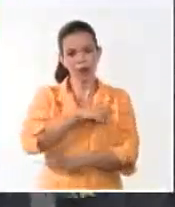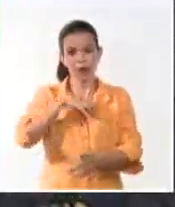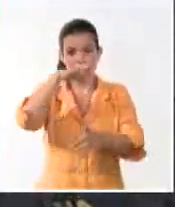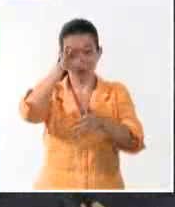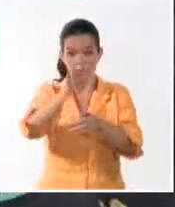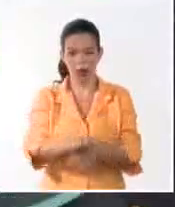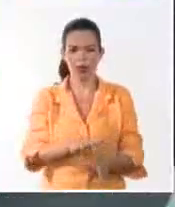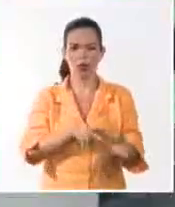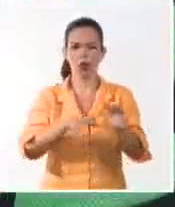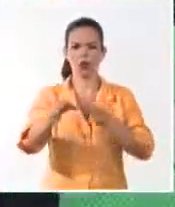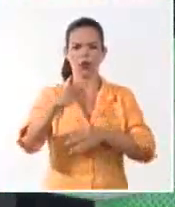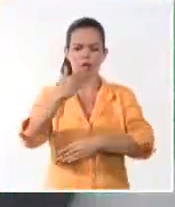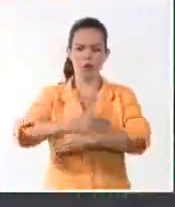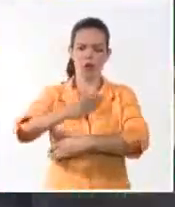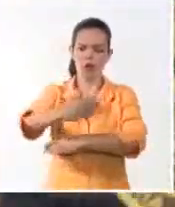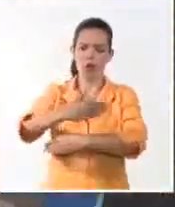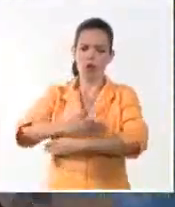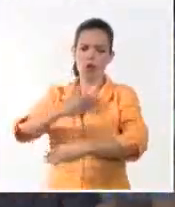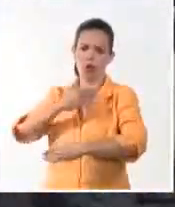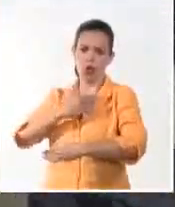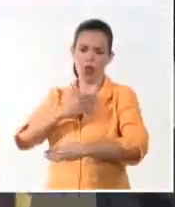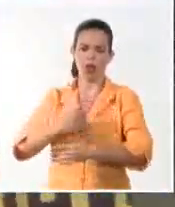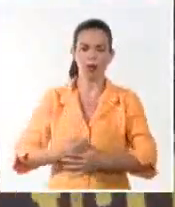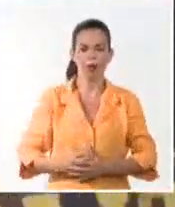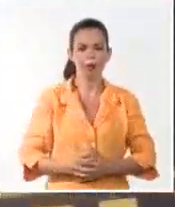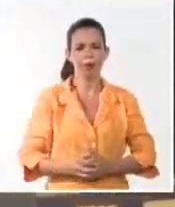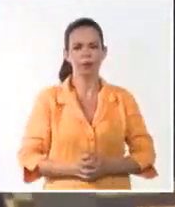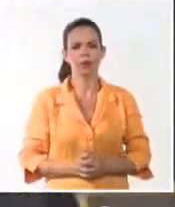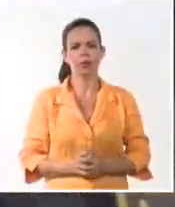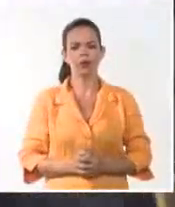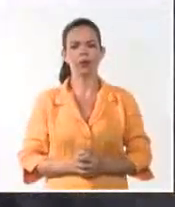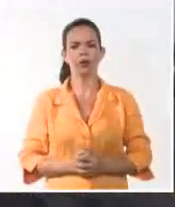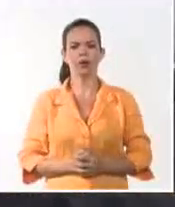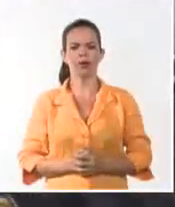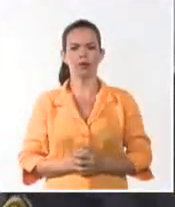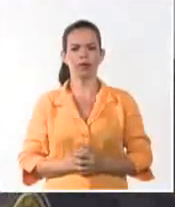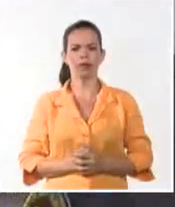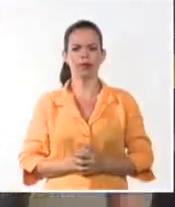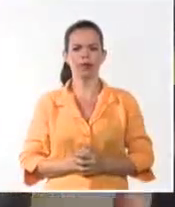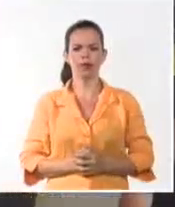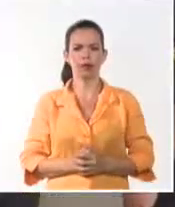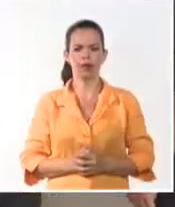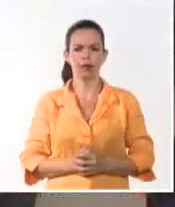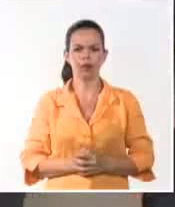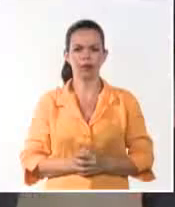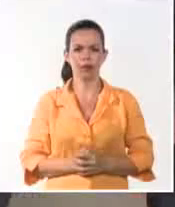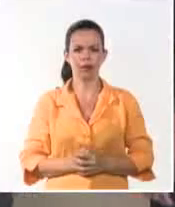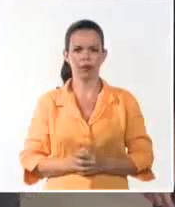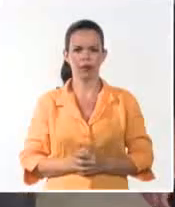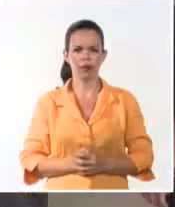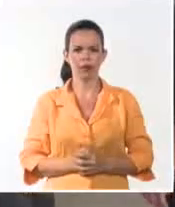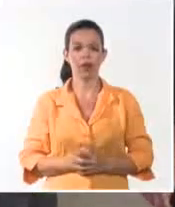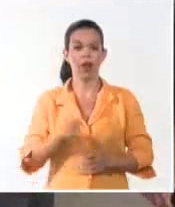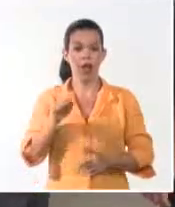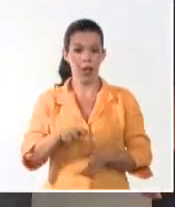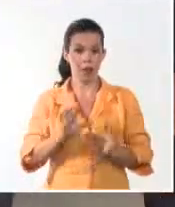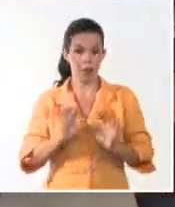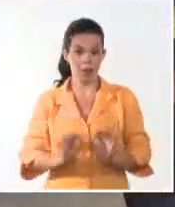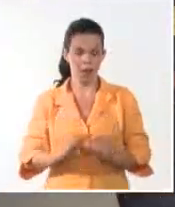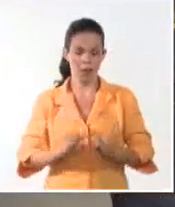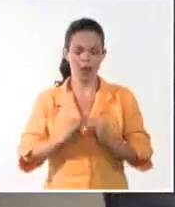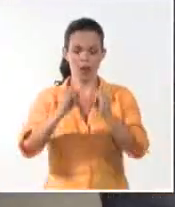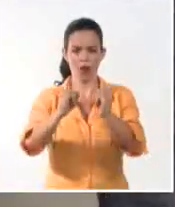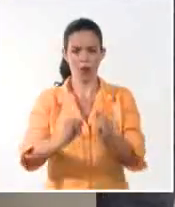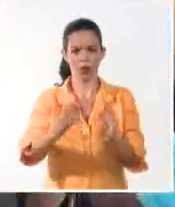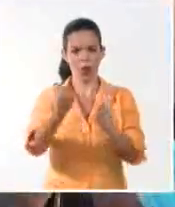frontera de los departamentos de Tumbes, Piura, Cajamarca, Amazonas, Loreto, Madre de Dios y Tacna. De acuerdo con Telesur, la presidenta